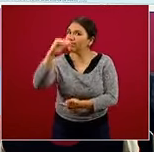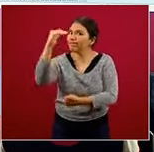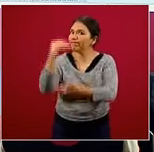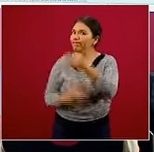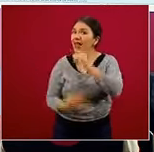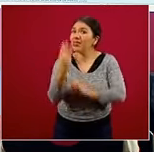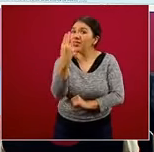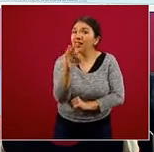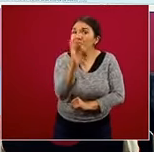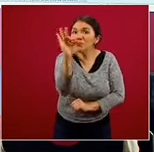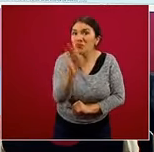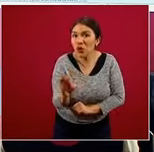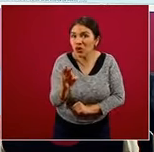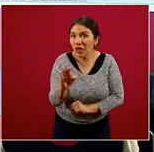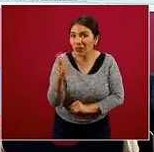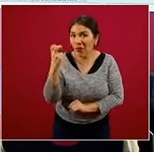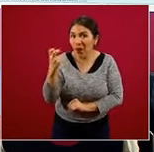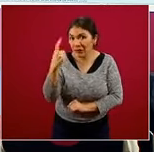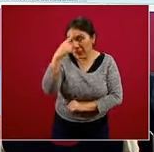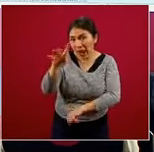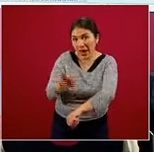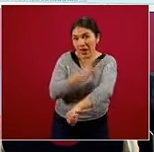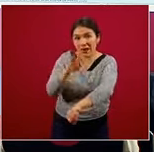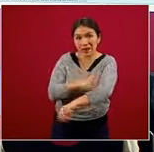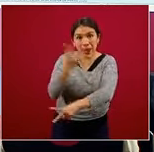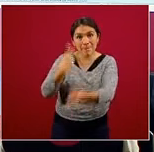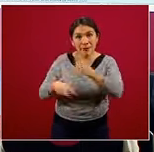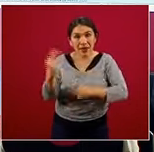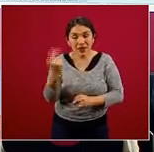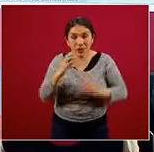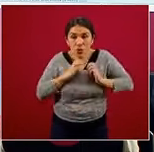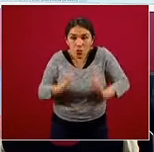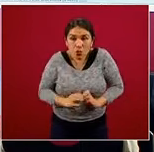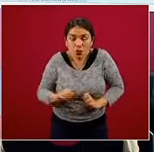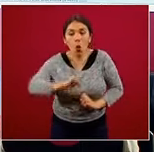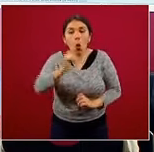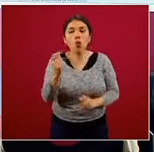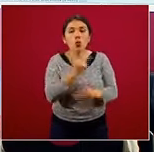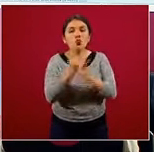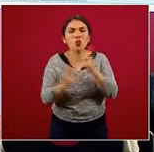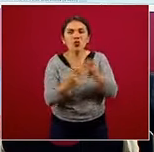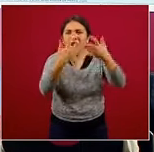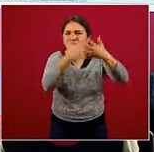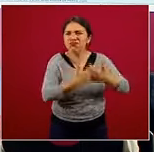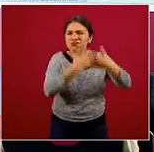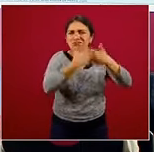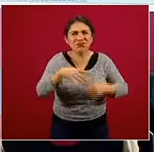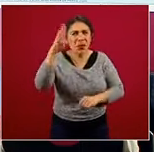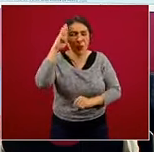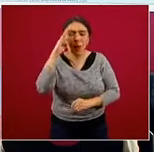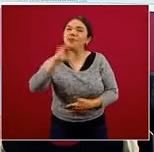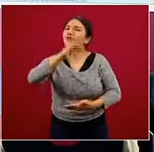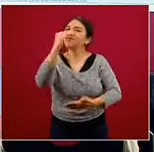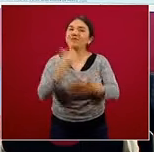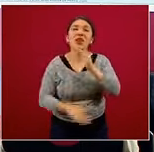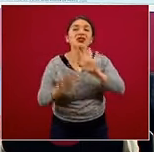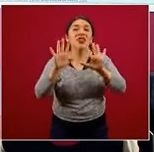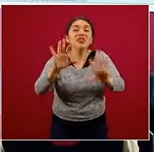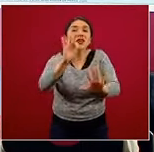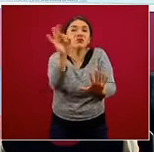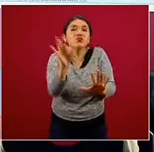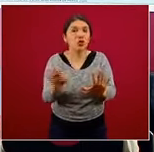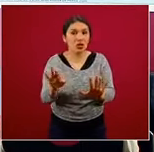a 3% del total de energía y los productos ultraprocesados, bajarlos a